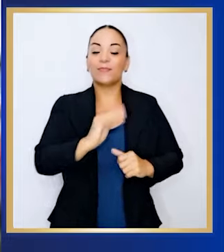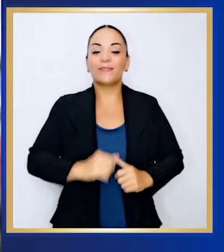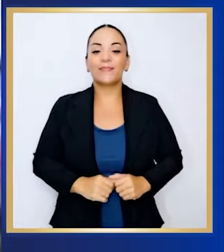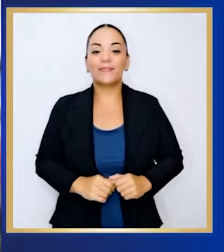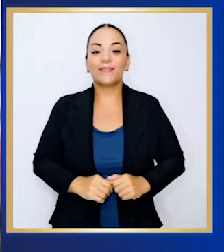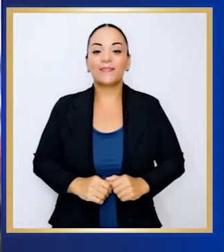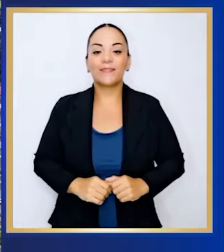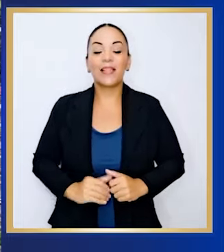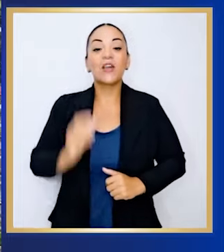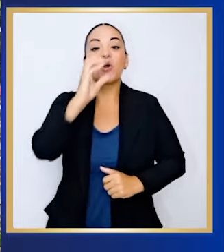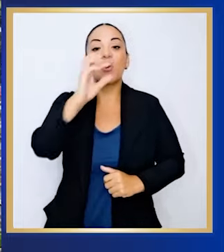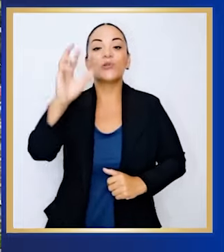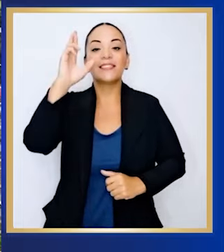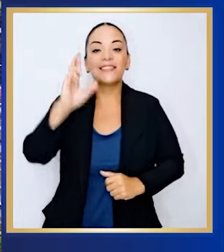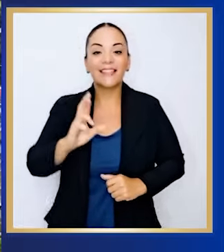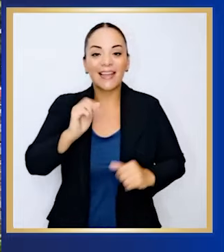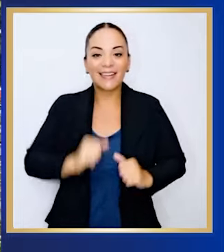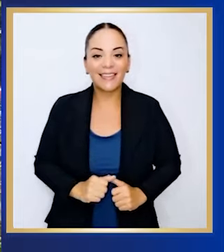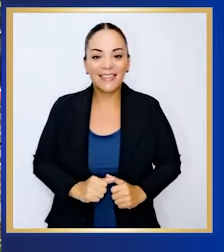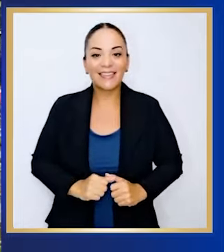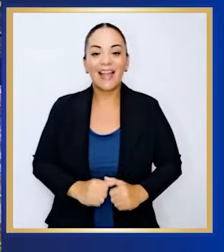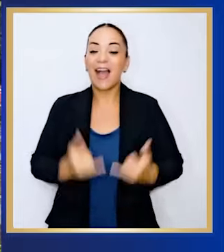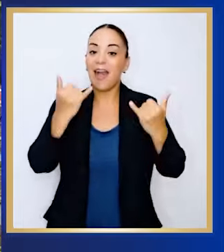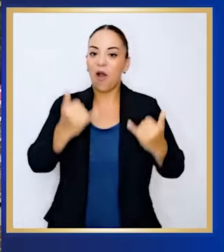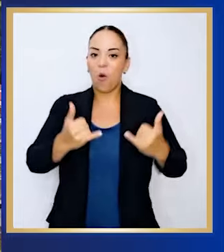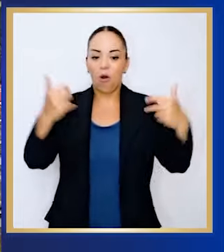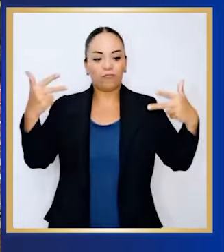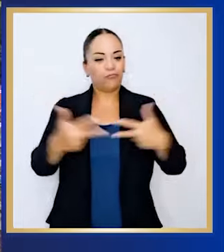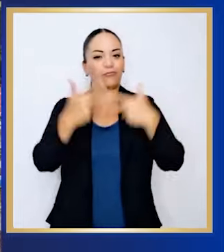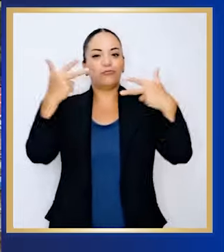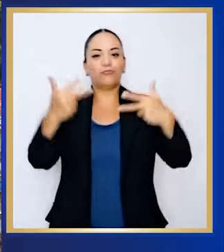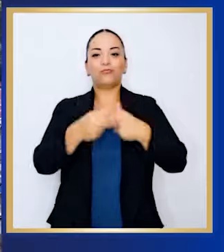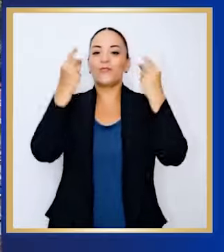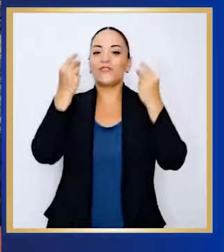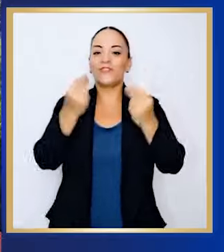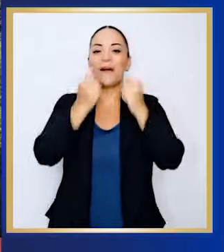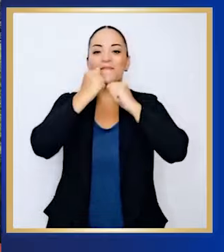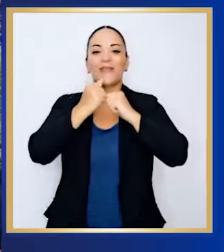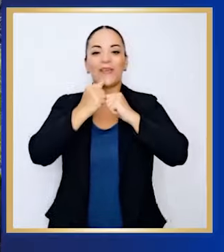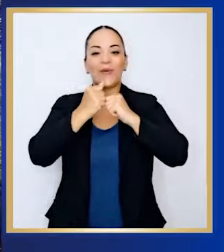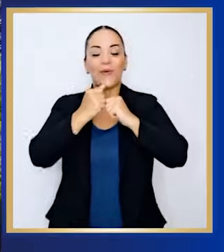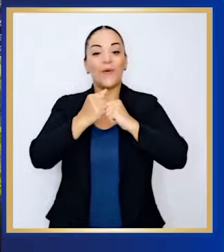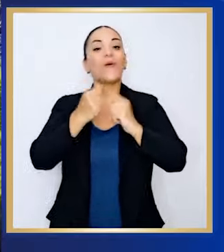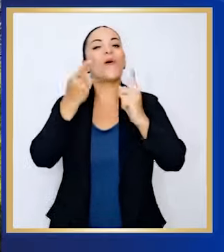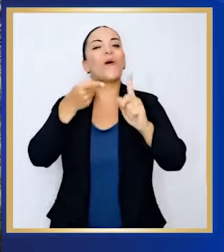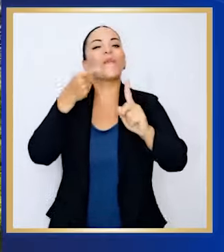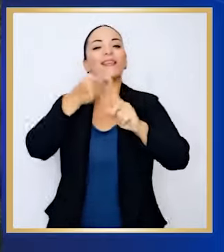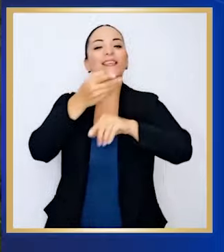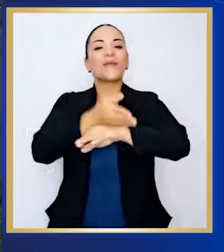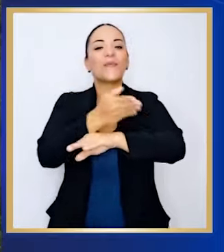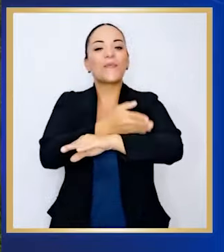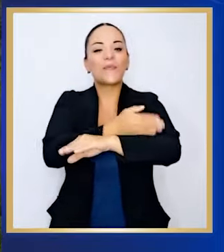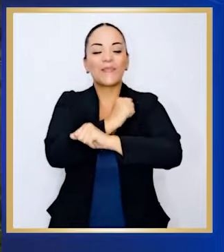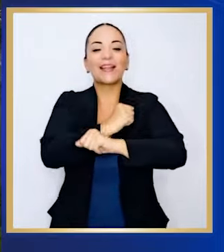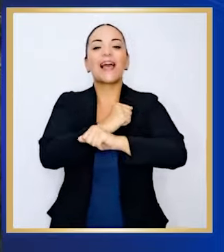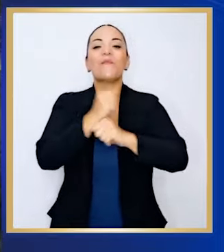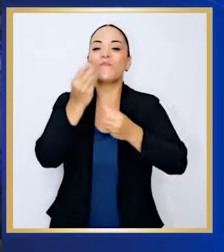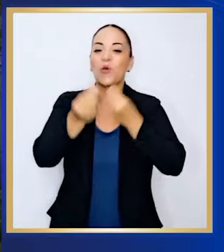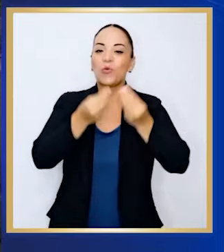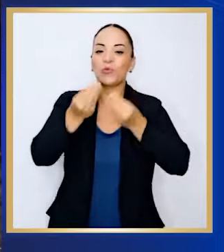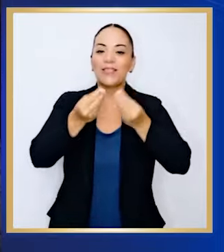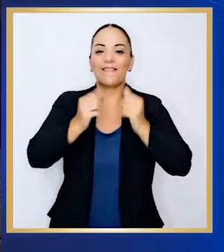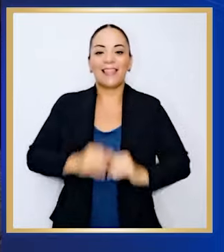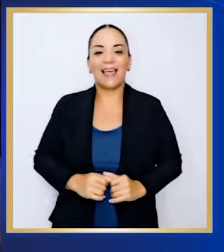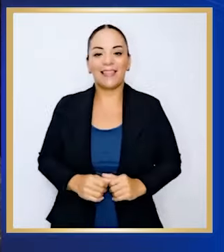Públicas y Transportes. Costa Rica transita rápido hacia la prosperidad y productividad.